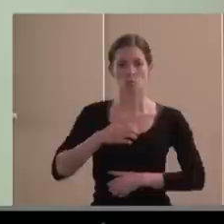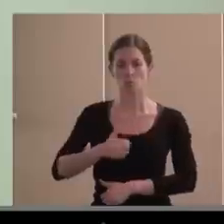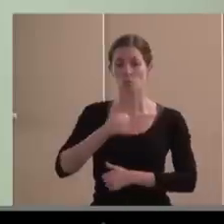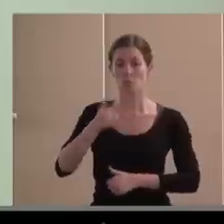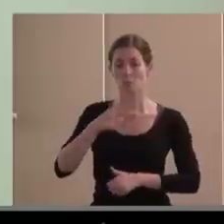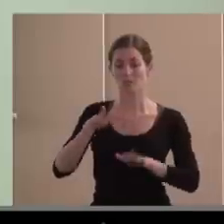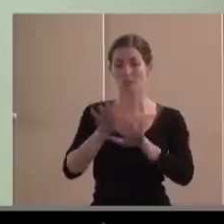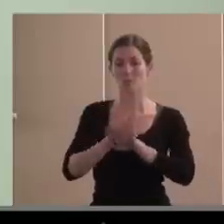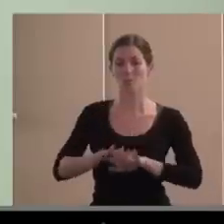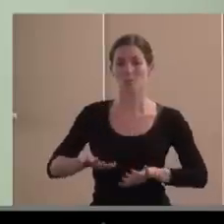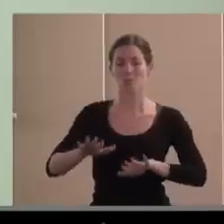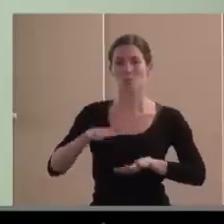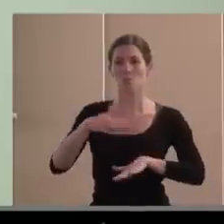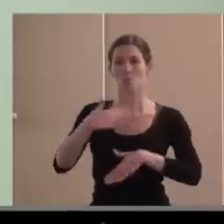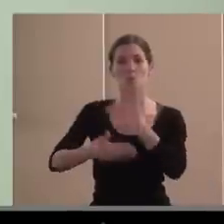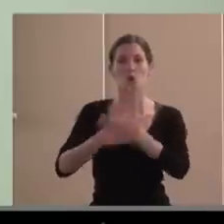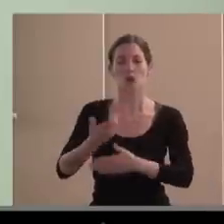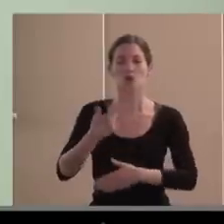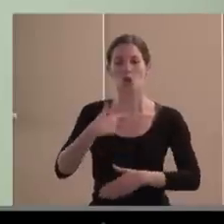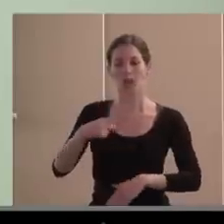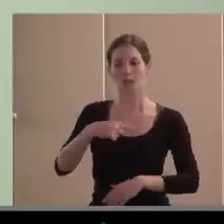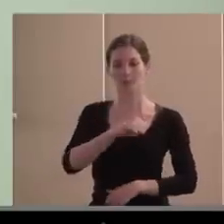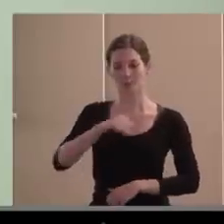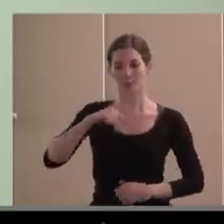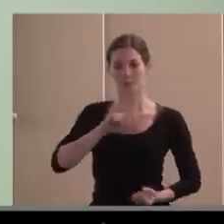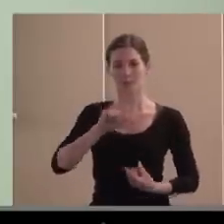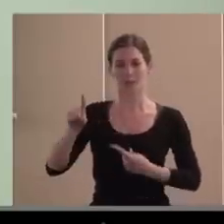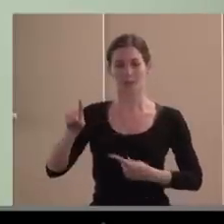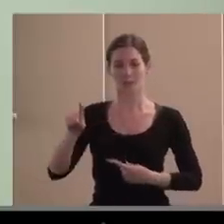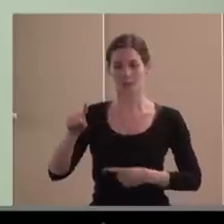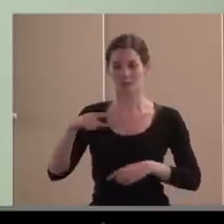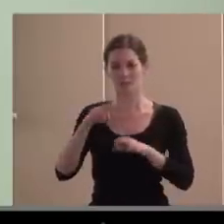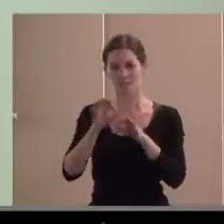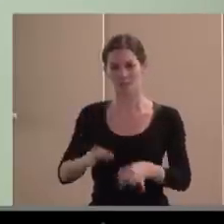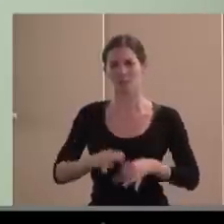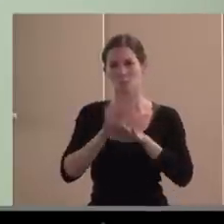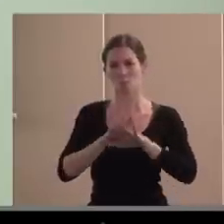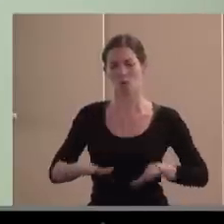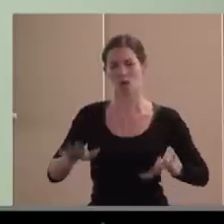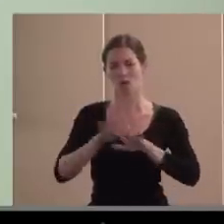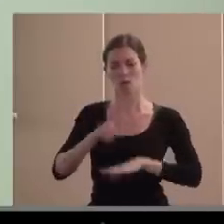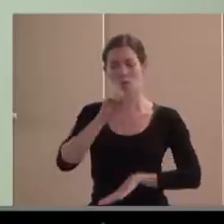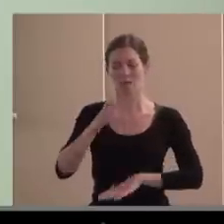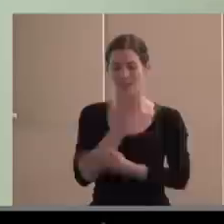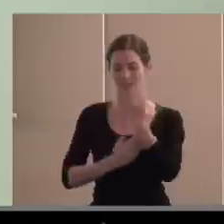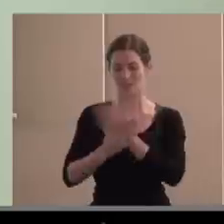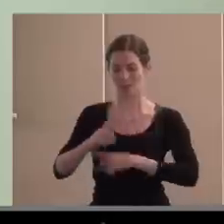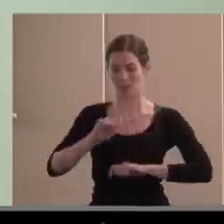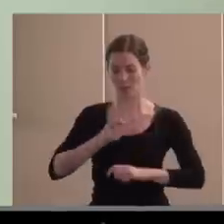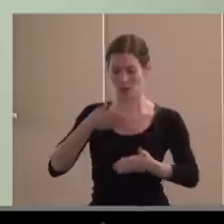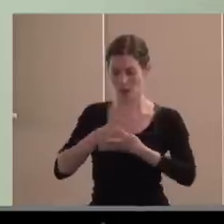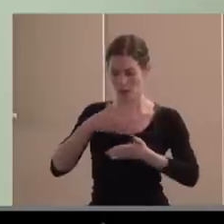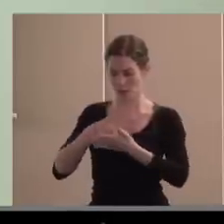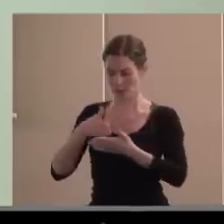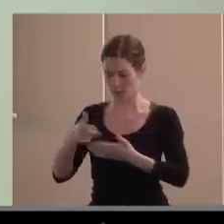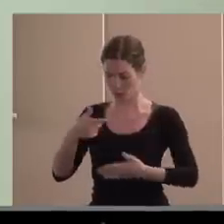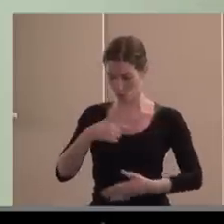no nos condicione, no nos limite, no nos agote como personas y sea el único elemento que parece que cuenta cuando se trata